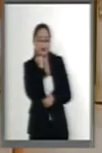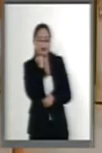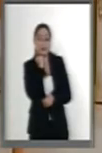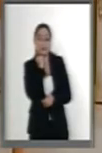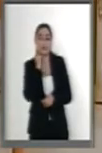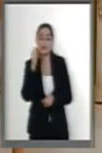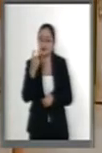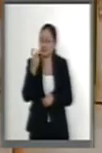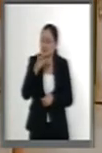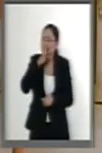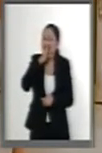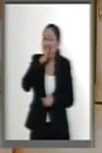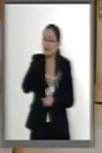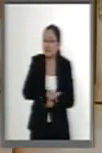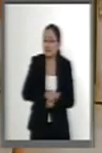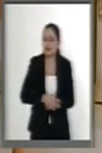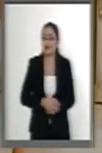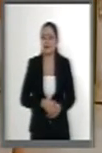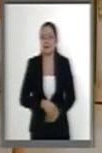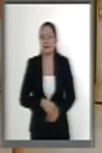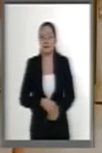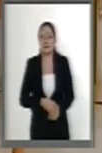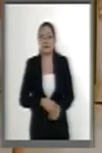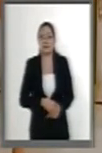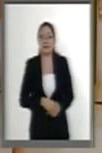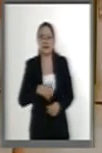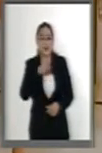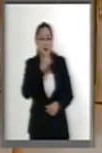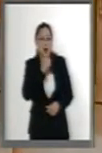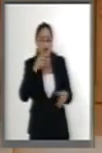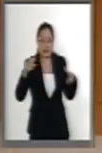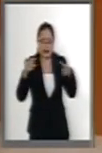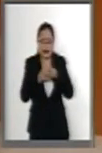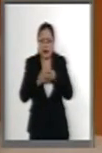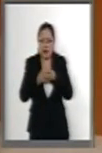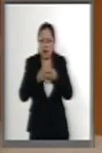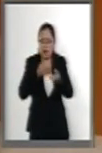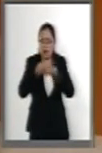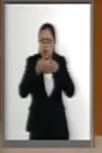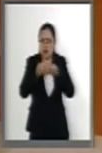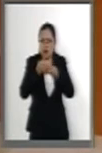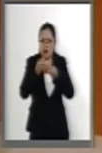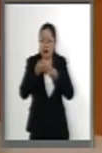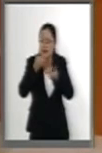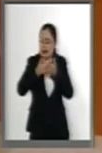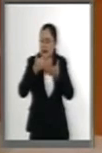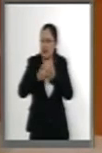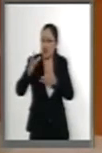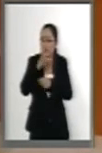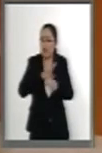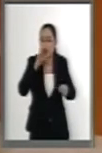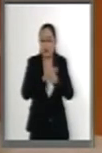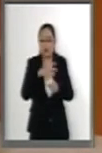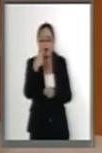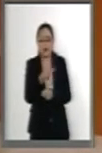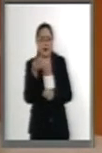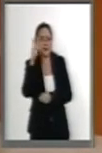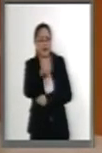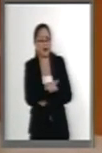digan que está mal. No puede haber un poder absoluto, y menos este, absolutamente ya